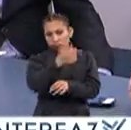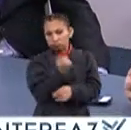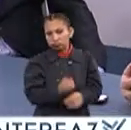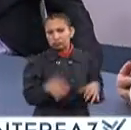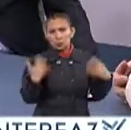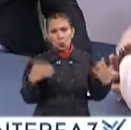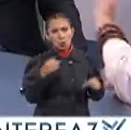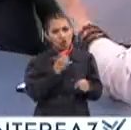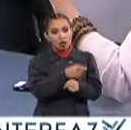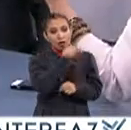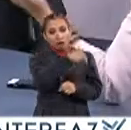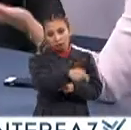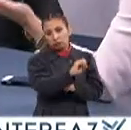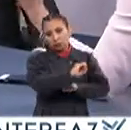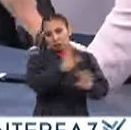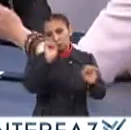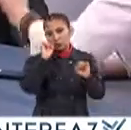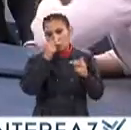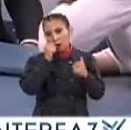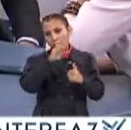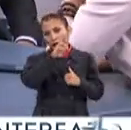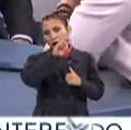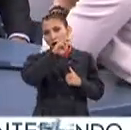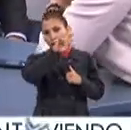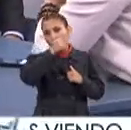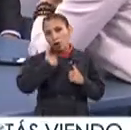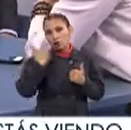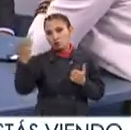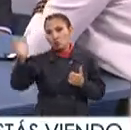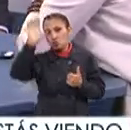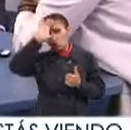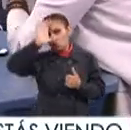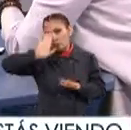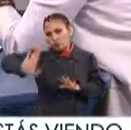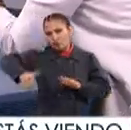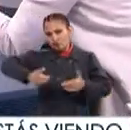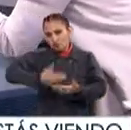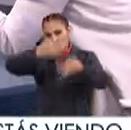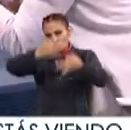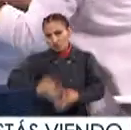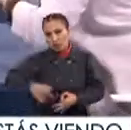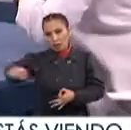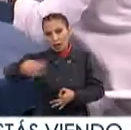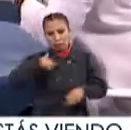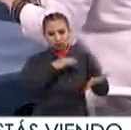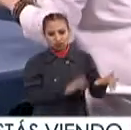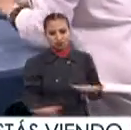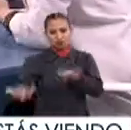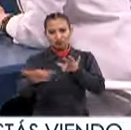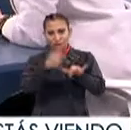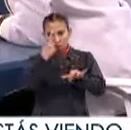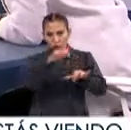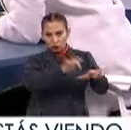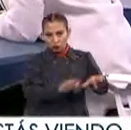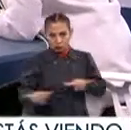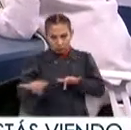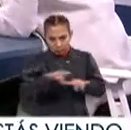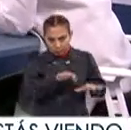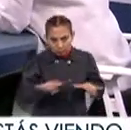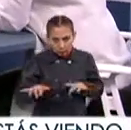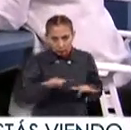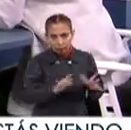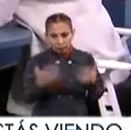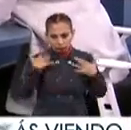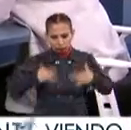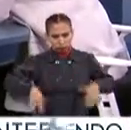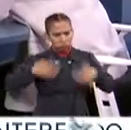súper oportunidad Él es evidentemente Chihuahua Es Raramuri Tiene su cultura Es originaria Él interpreta Incluso con su Con su